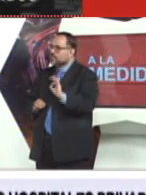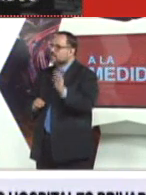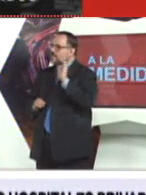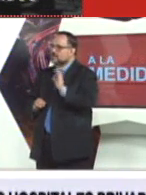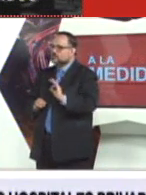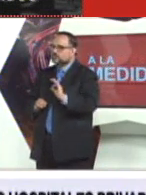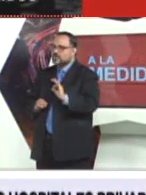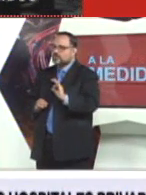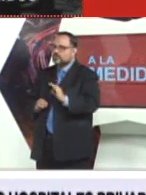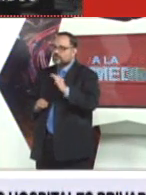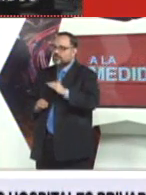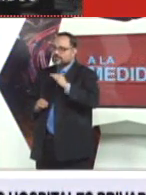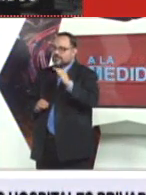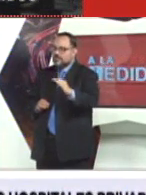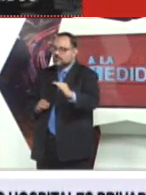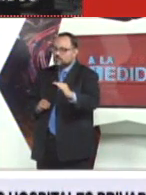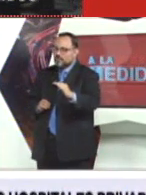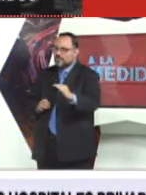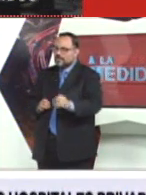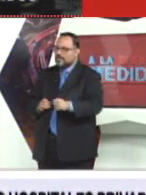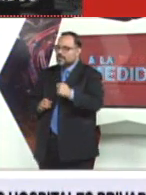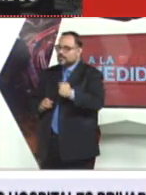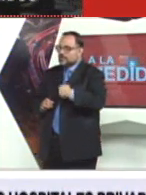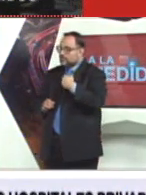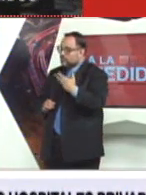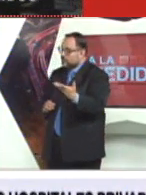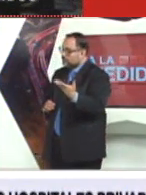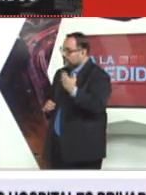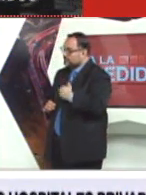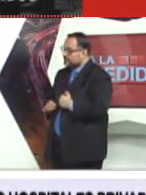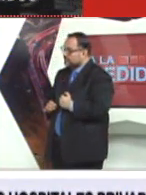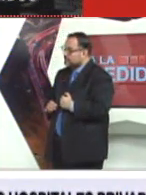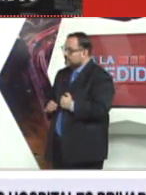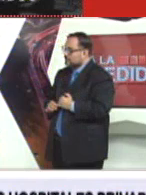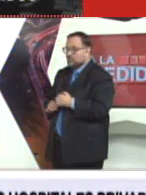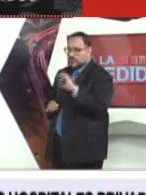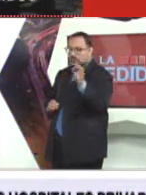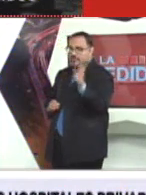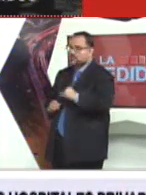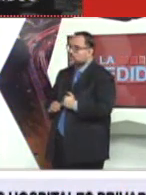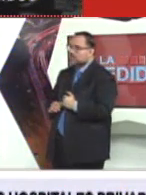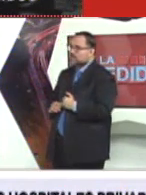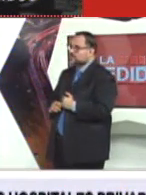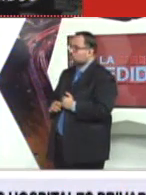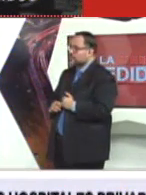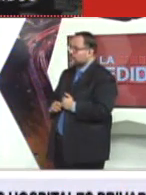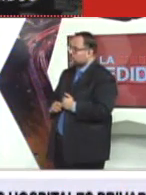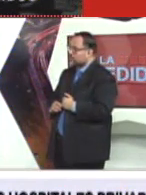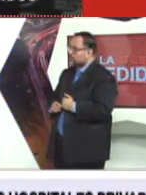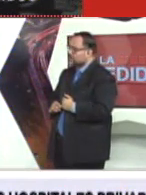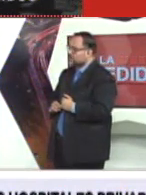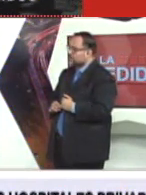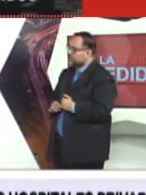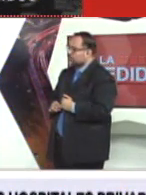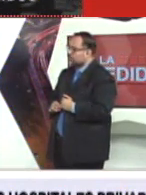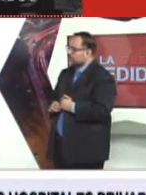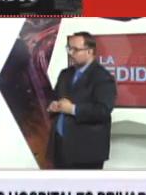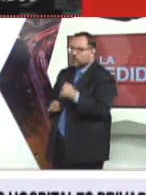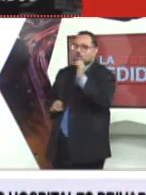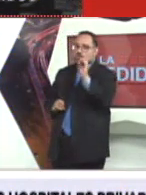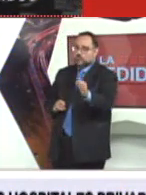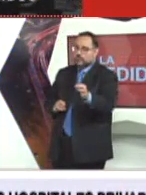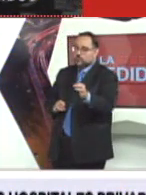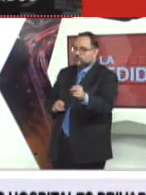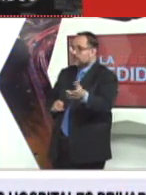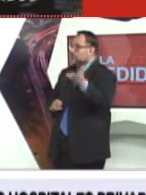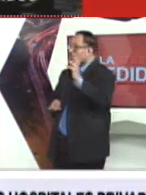derechos y estos derechos debe hacerlos valer interponiendo precisamente de una vez se lo digo al 1544 que es el teléfono de la